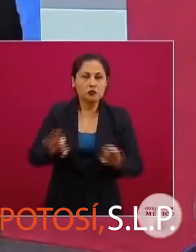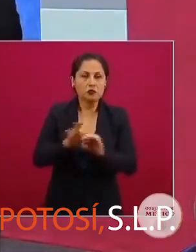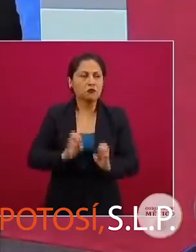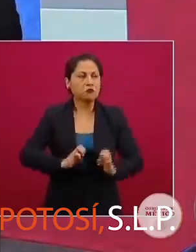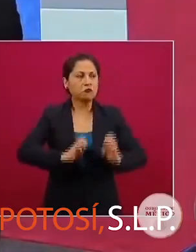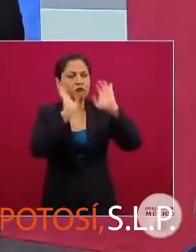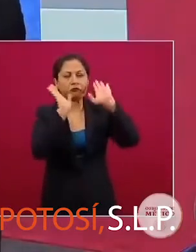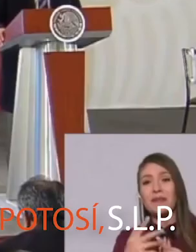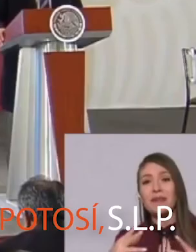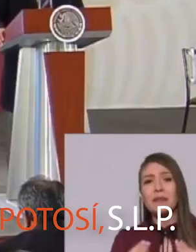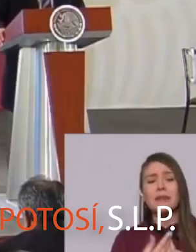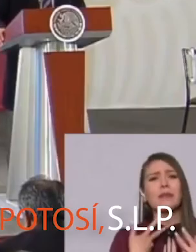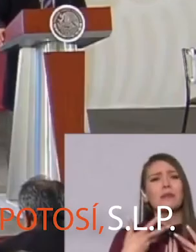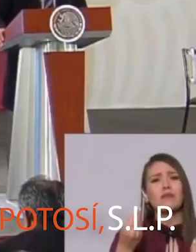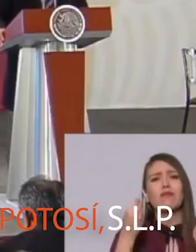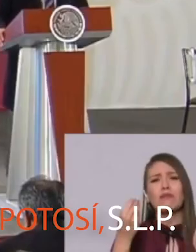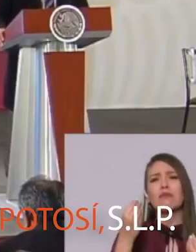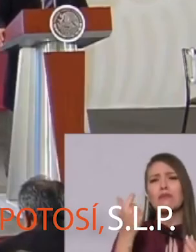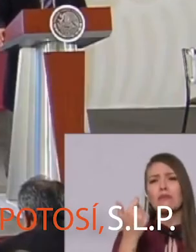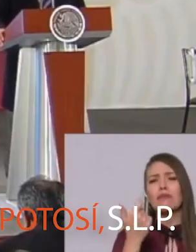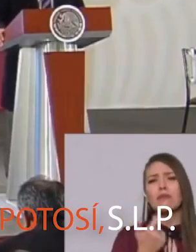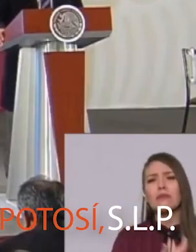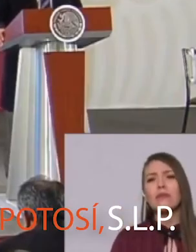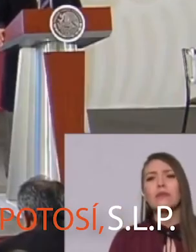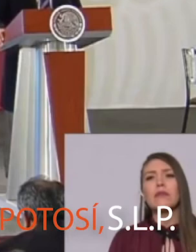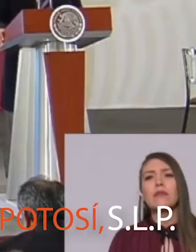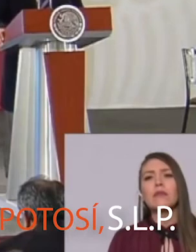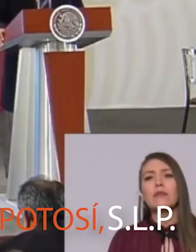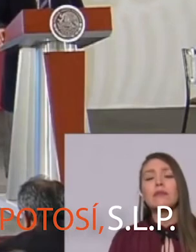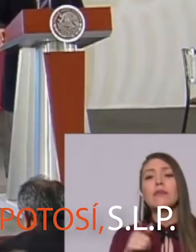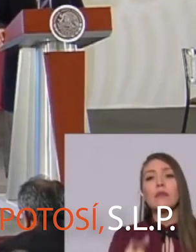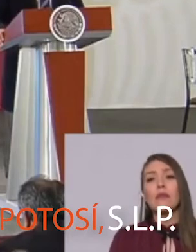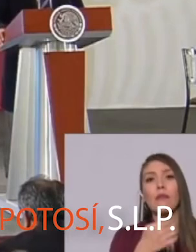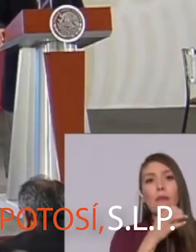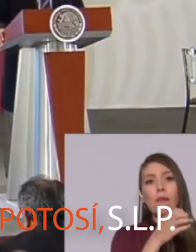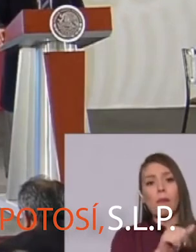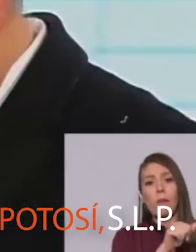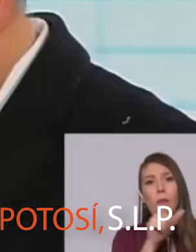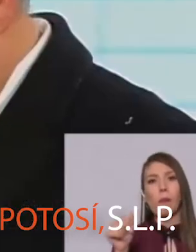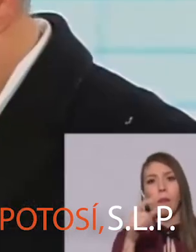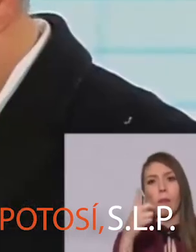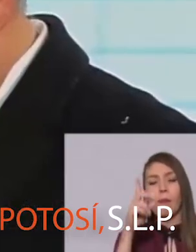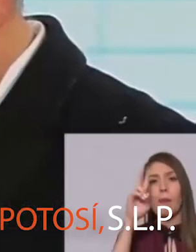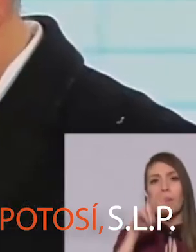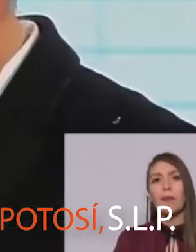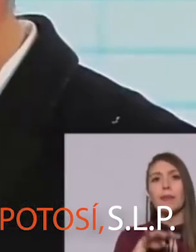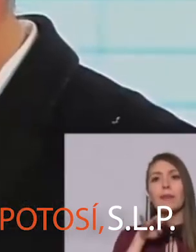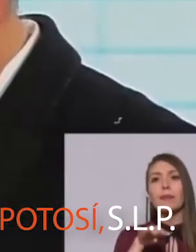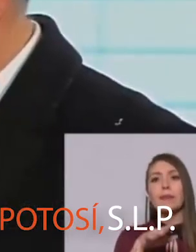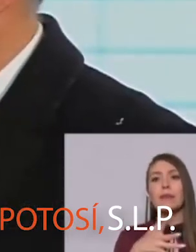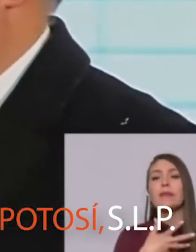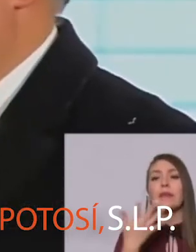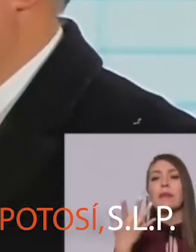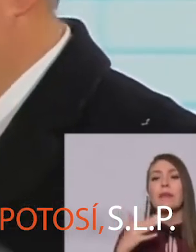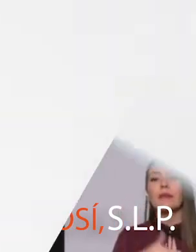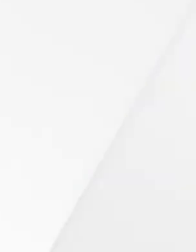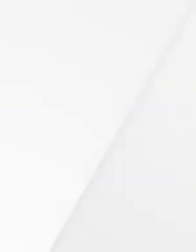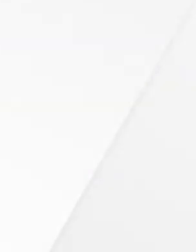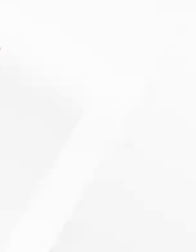décimo puesto corresponde al titular de la Unidad de Inteligencia Financiera de la Secretaría de Hacienda, Santiago Nieto Castillo.